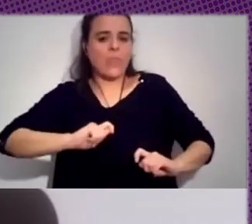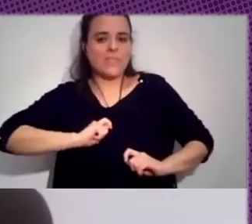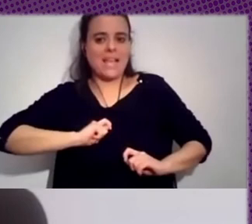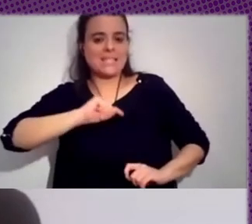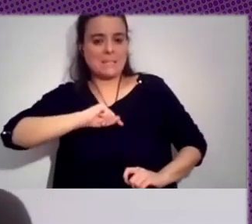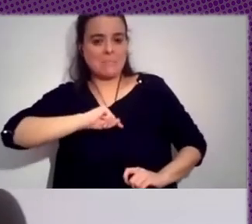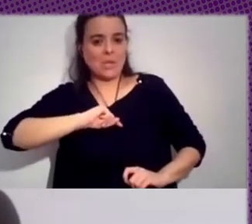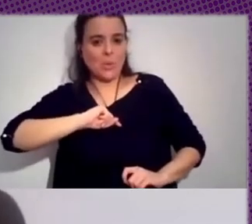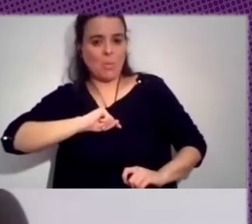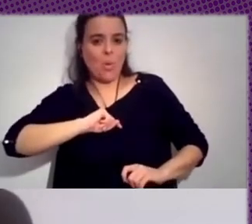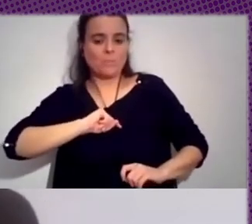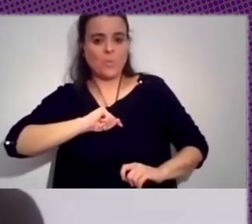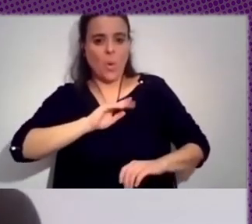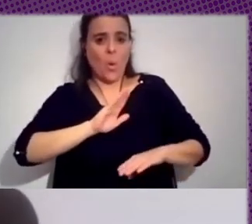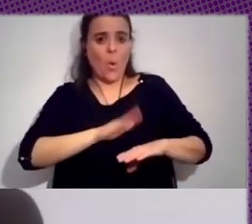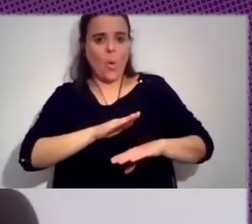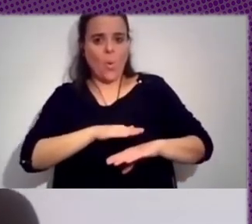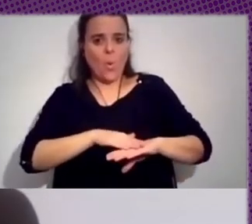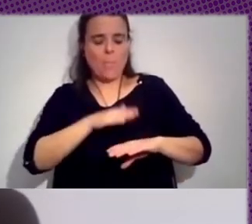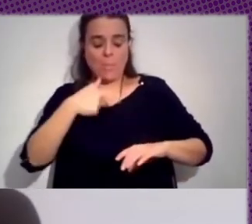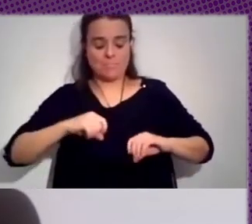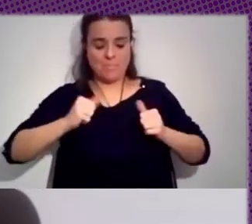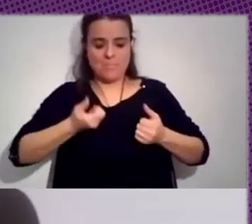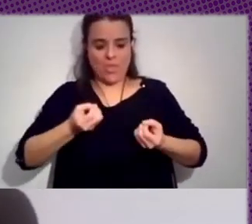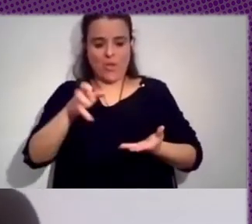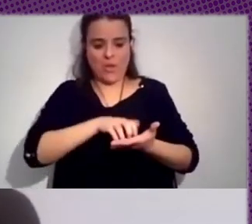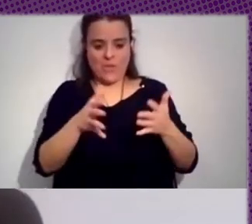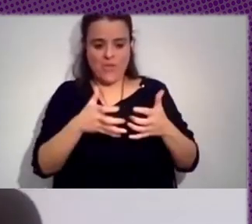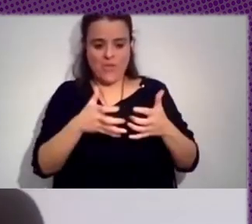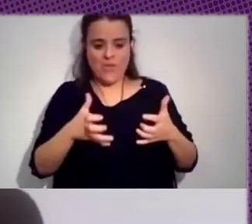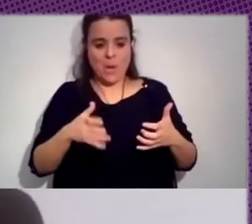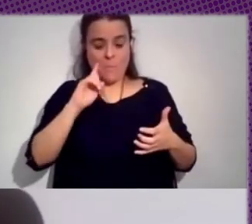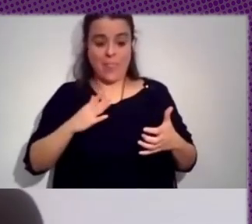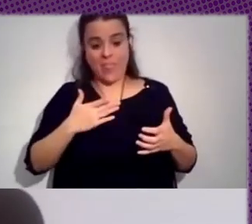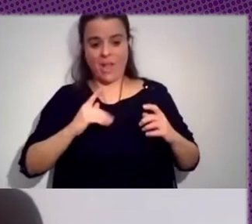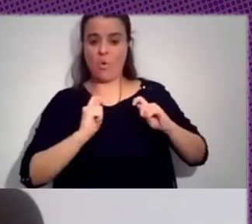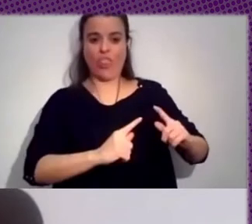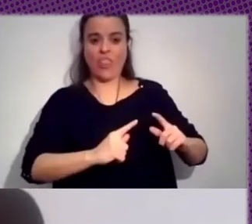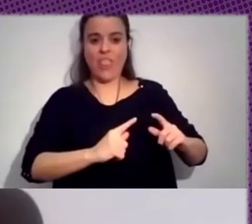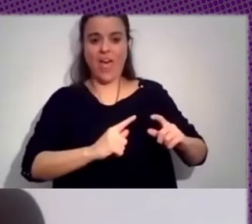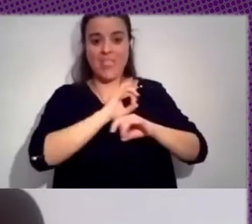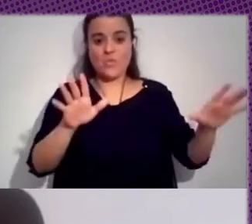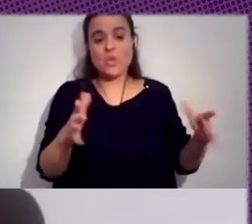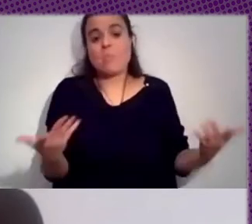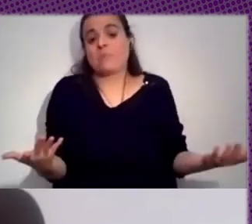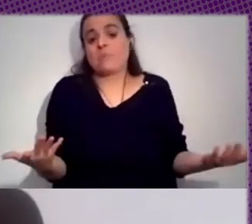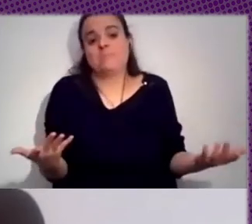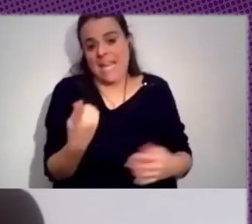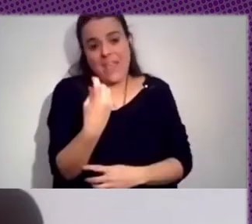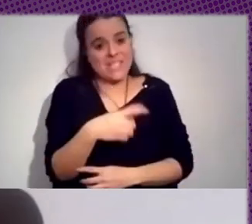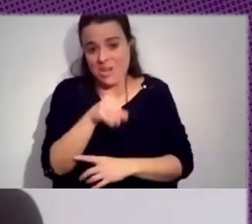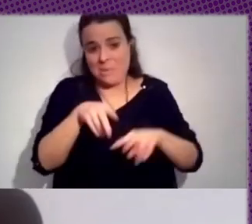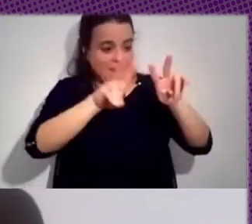y digo, joder, al final estás dando difusión, pero bueno, es verdad que creo que también es necesario abordar desde el punto de vista de la investigación estos